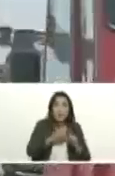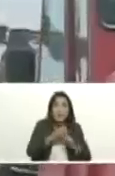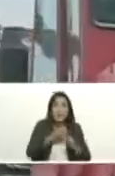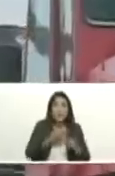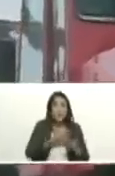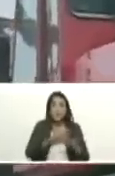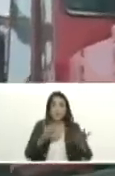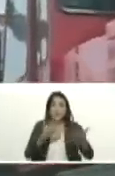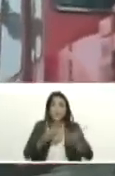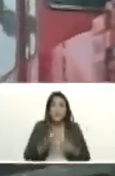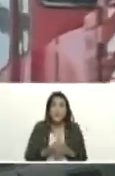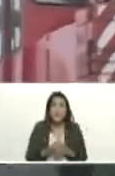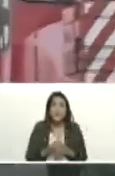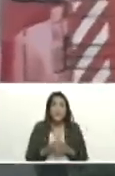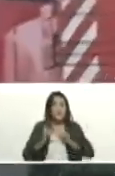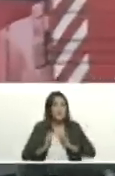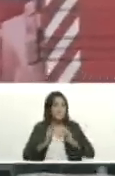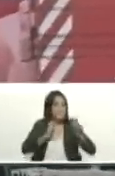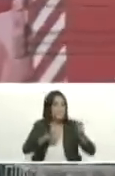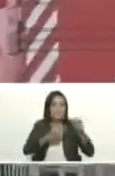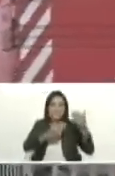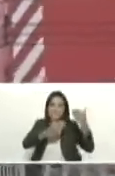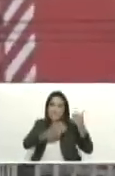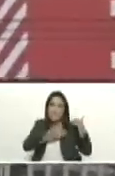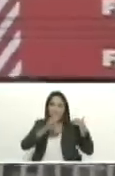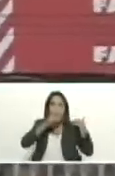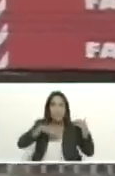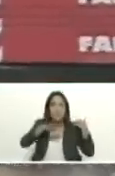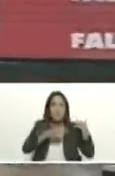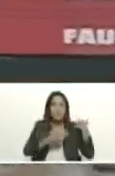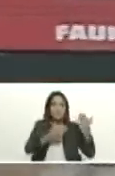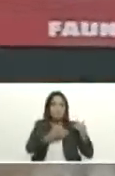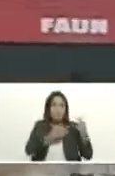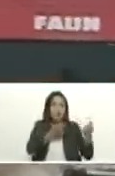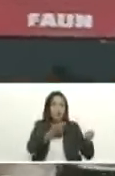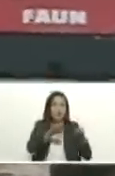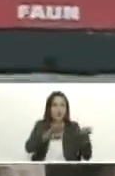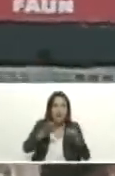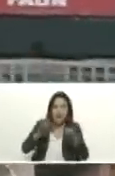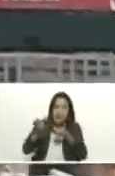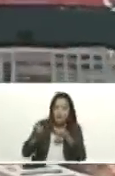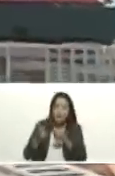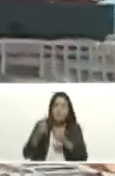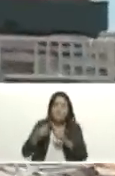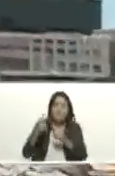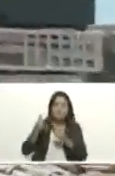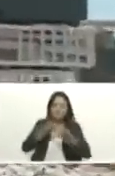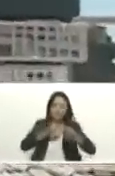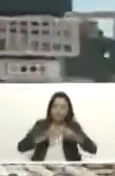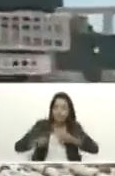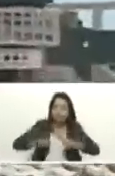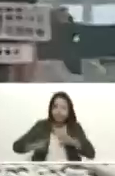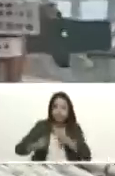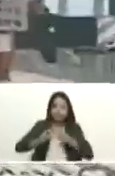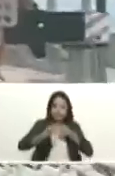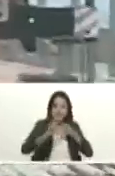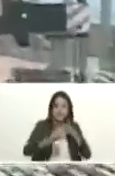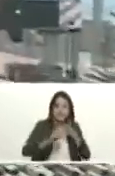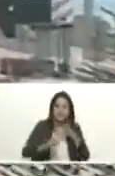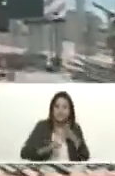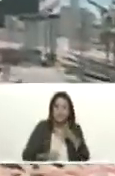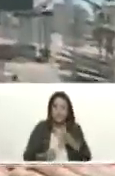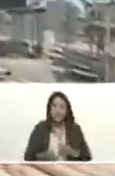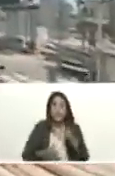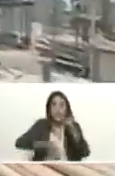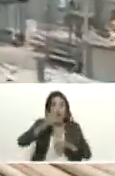fundamentalmente por empoderar a nuestro pueblo en su ejercicio de contraloría y en su ejercicio de administración de los recursos para construir el bienestar